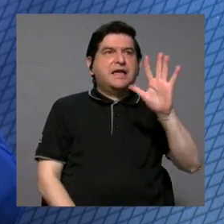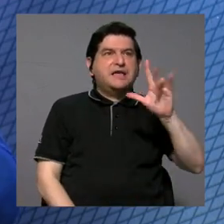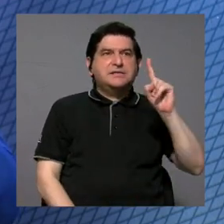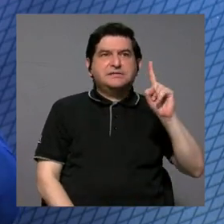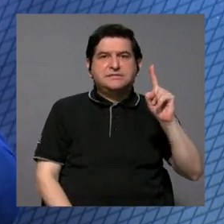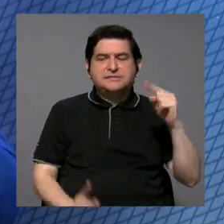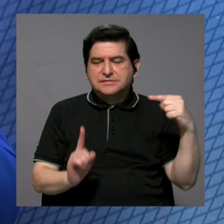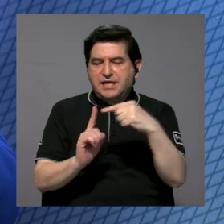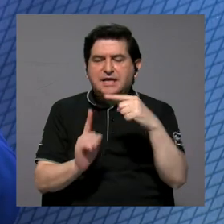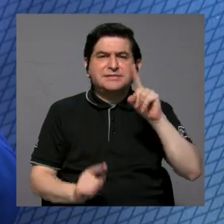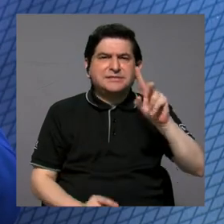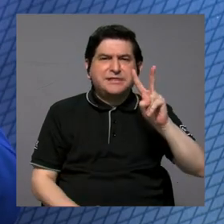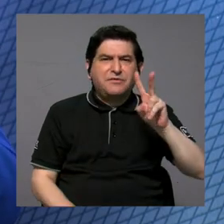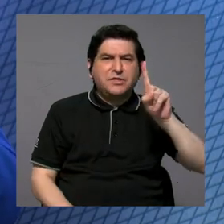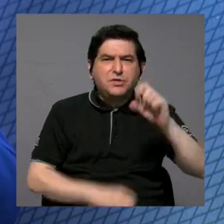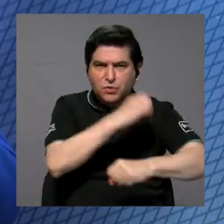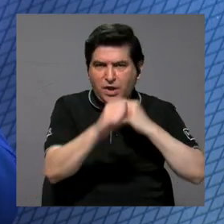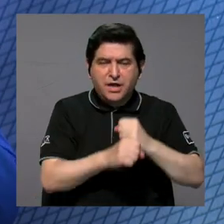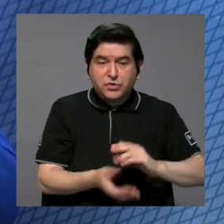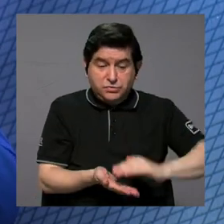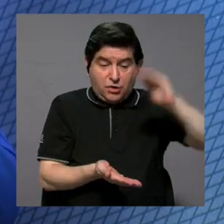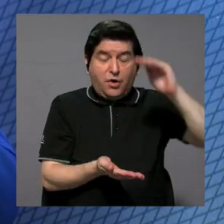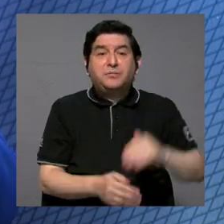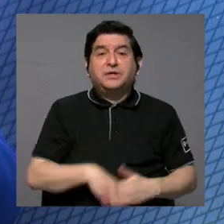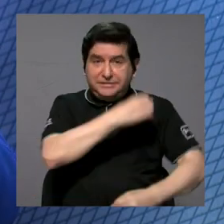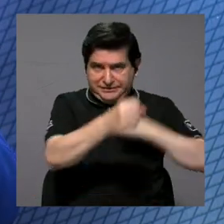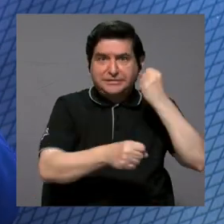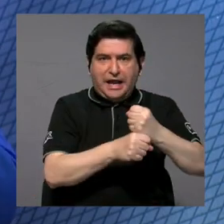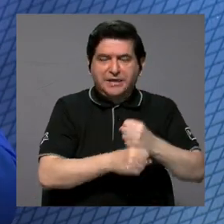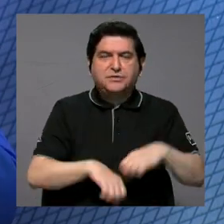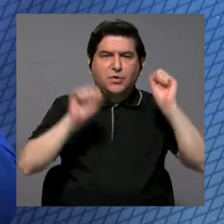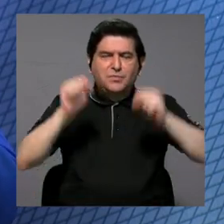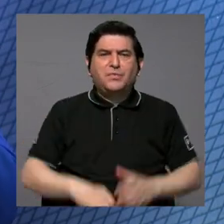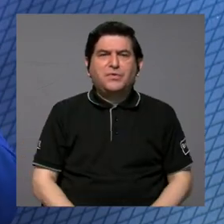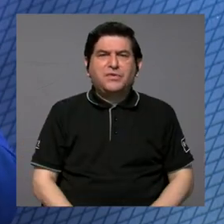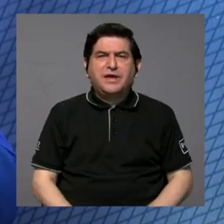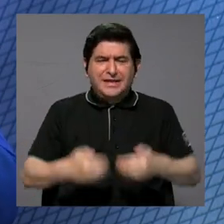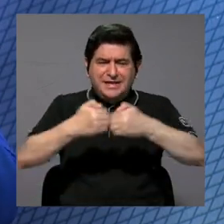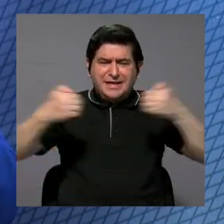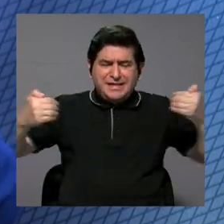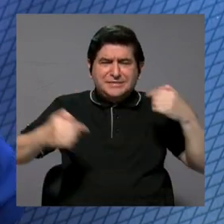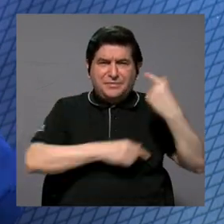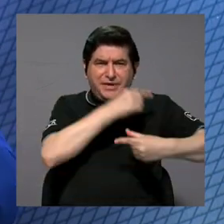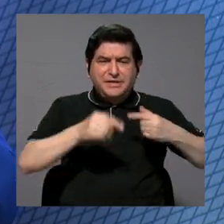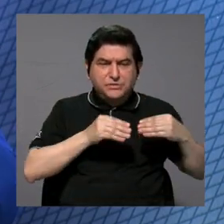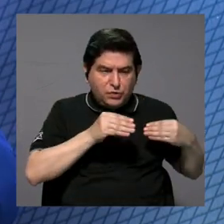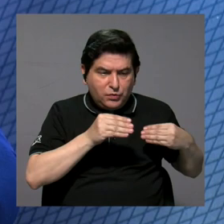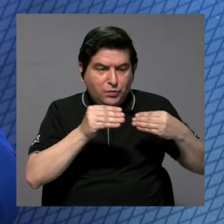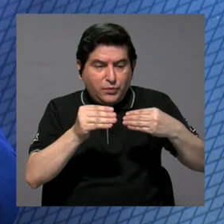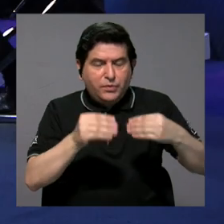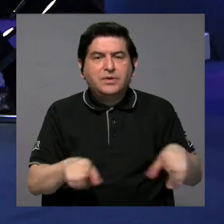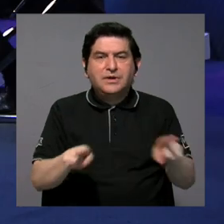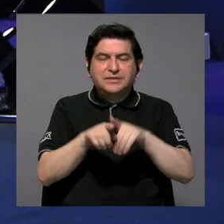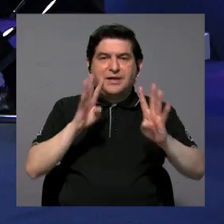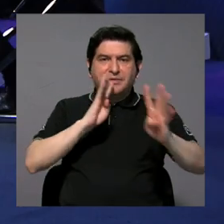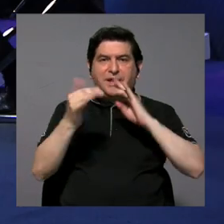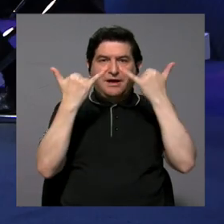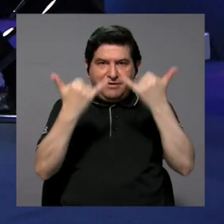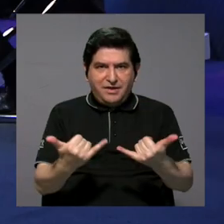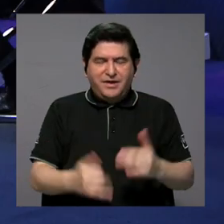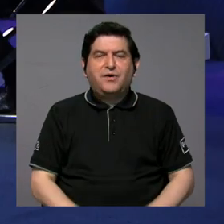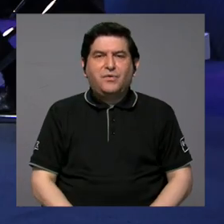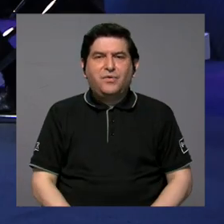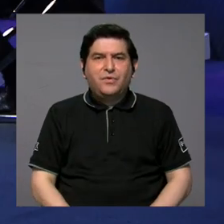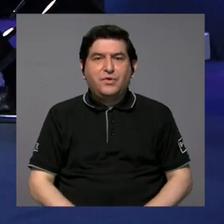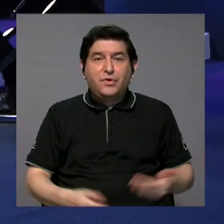años, ahí subiéndole edad para poder contener, ¿verdad?, la brecha generacional que se traslada, y ahora estamos conversando también sobre el lanzamiento